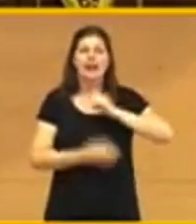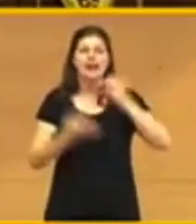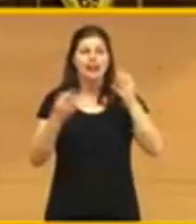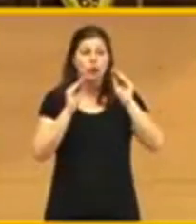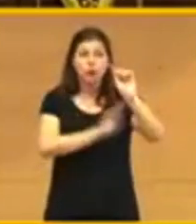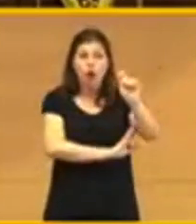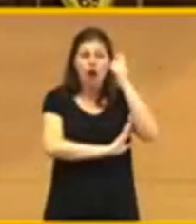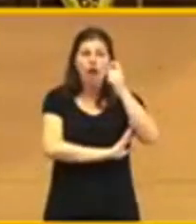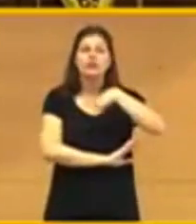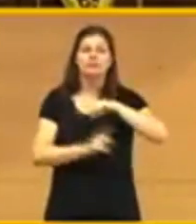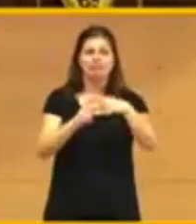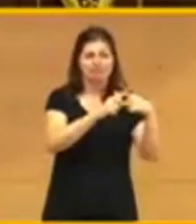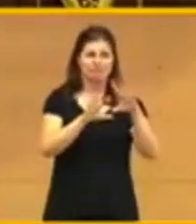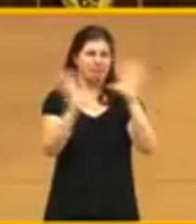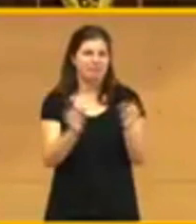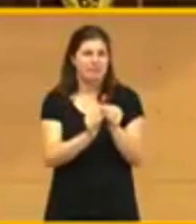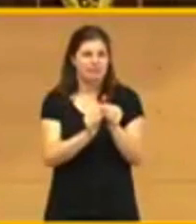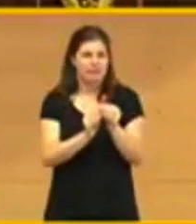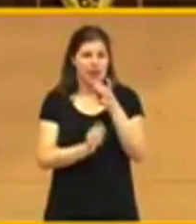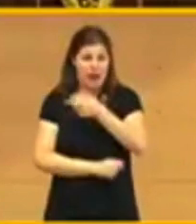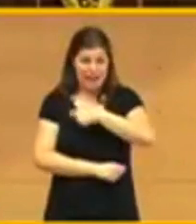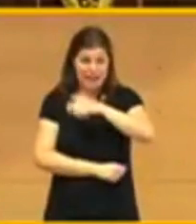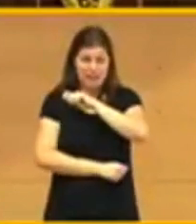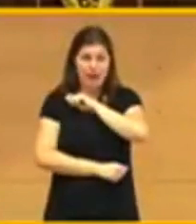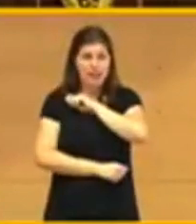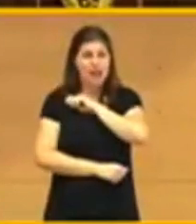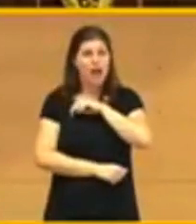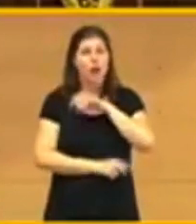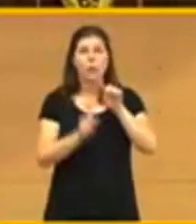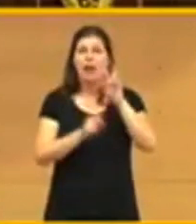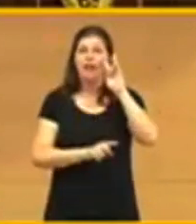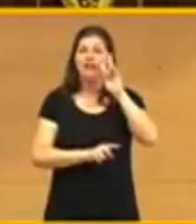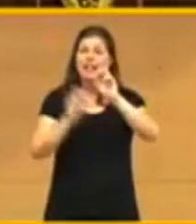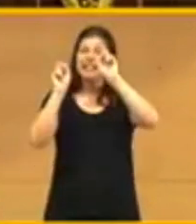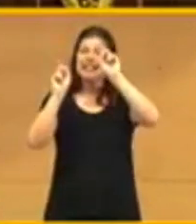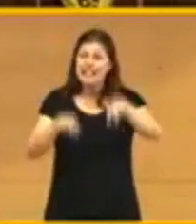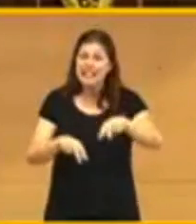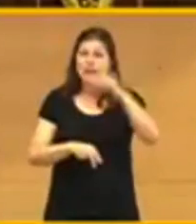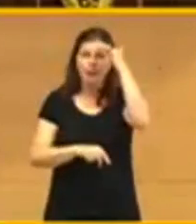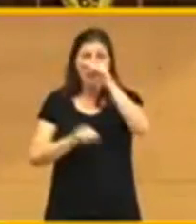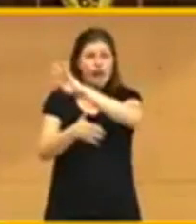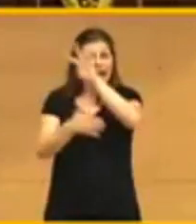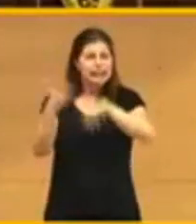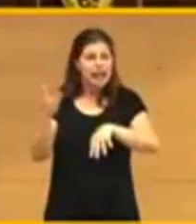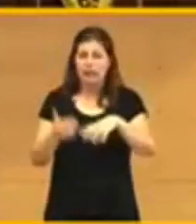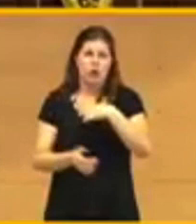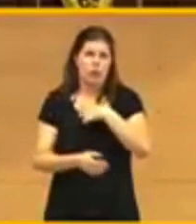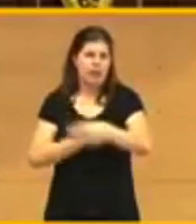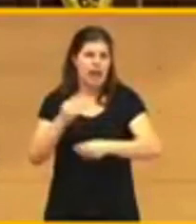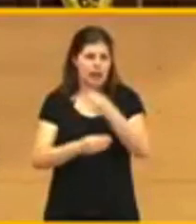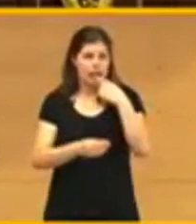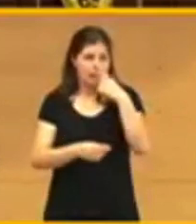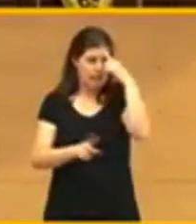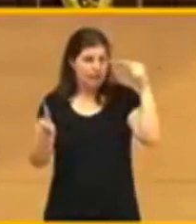La España de hoy no se puede entender sin la contribución de ese catalanismo constitucional y europeísta que fue